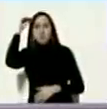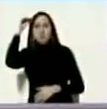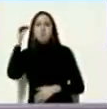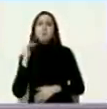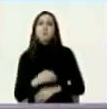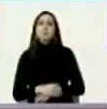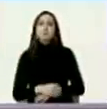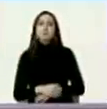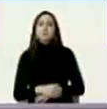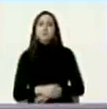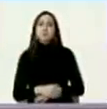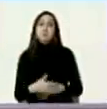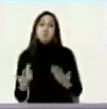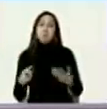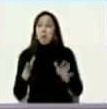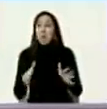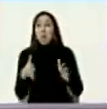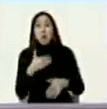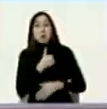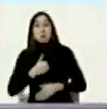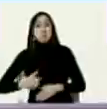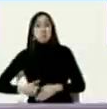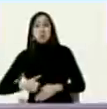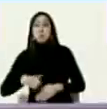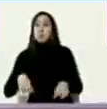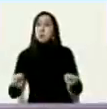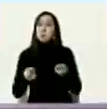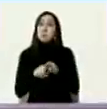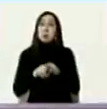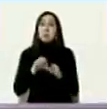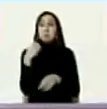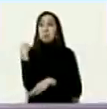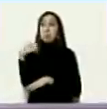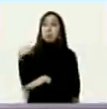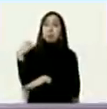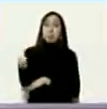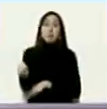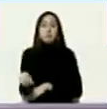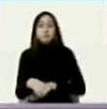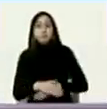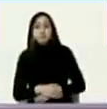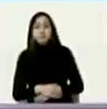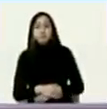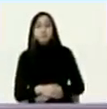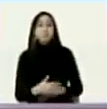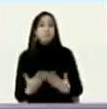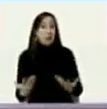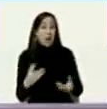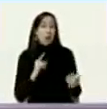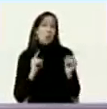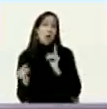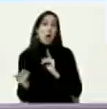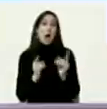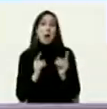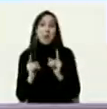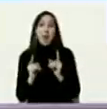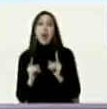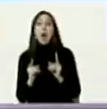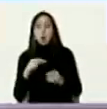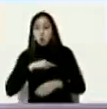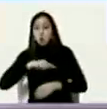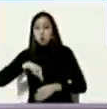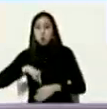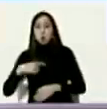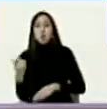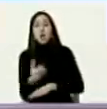que si él ganaba la presidencia lo iba a echar a un lado y iba a establecer diálogos directos con nosotros